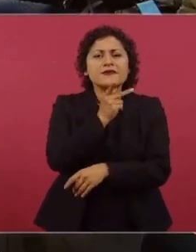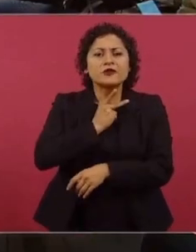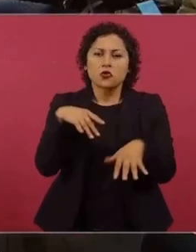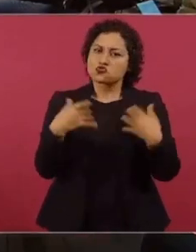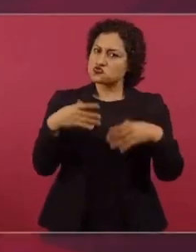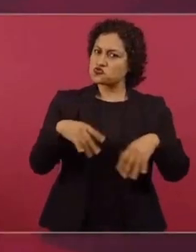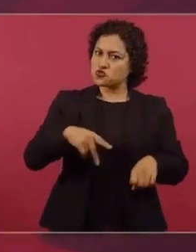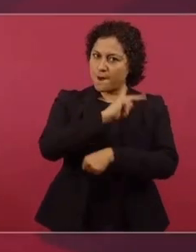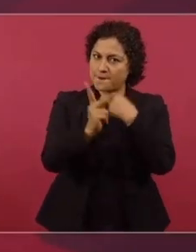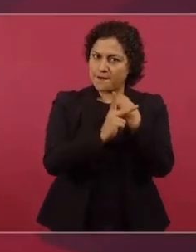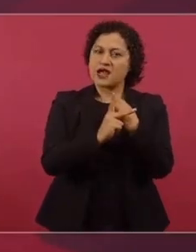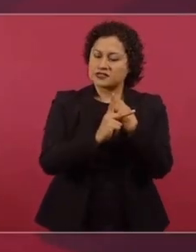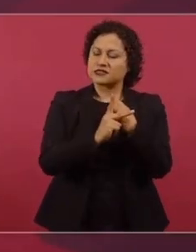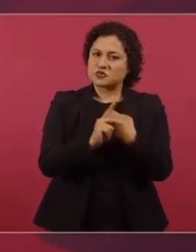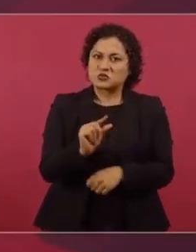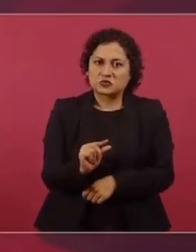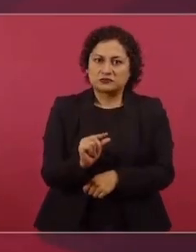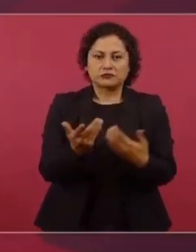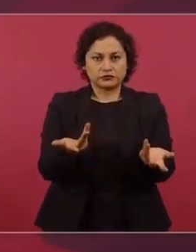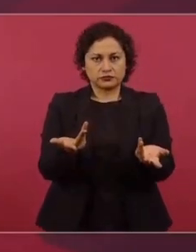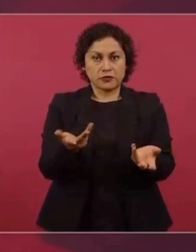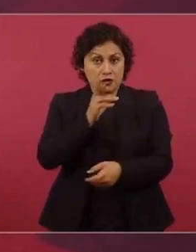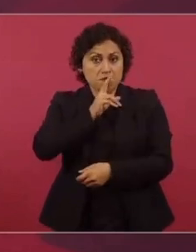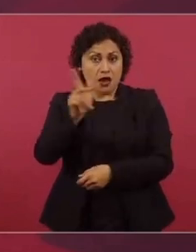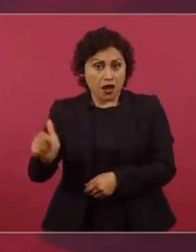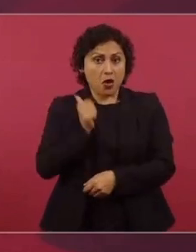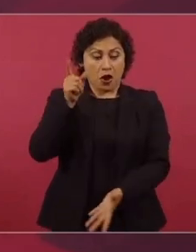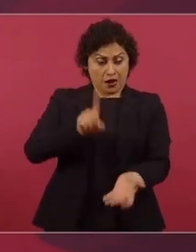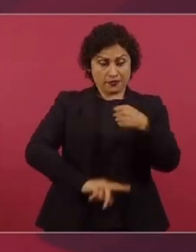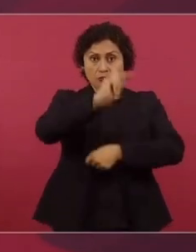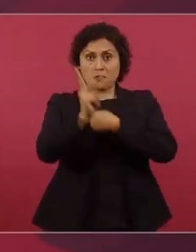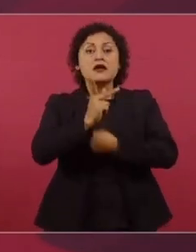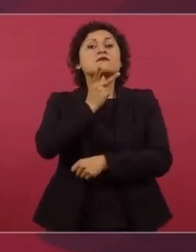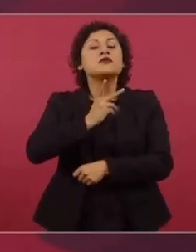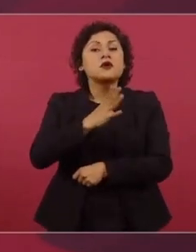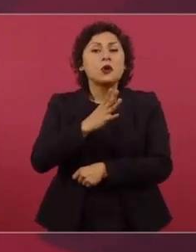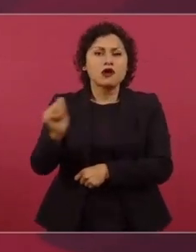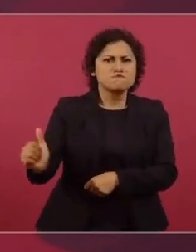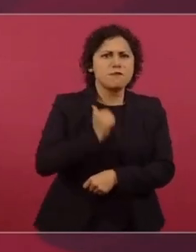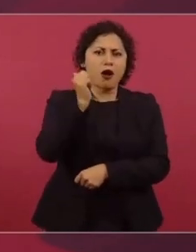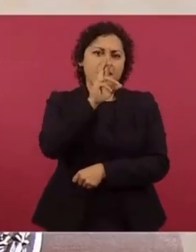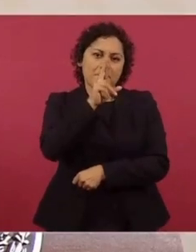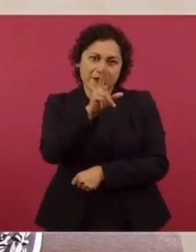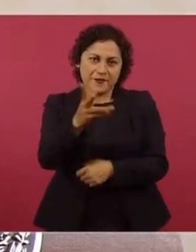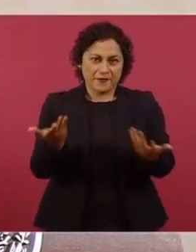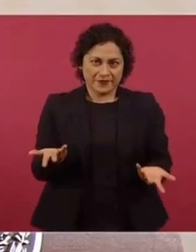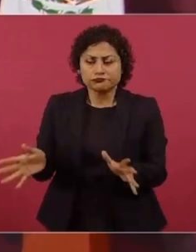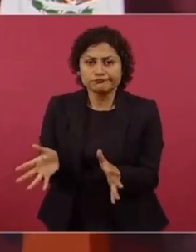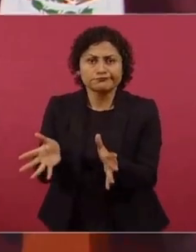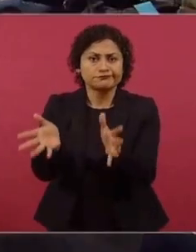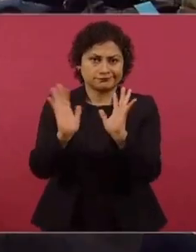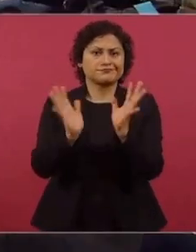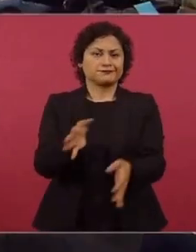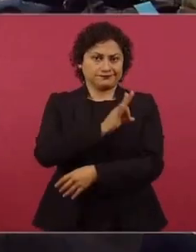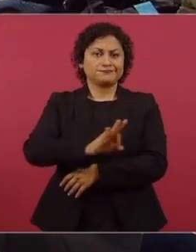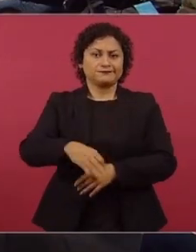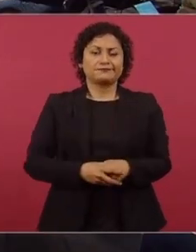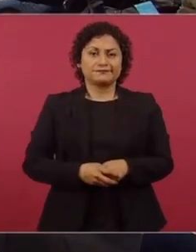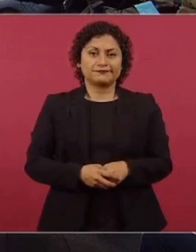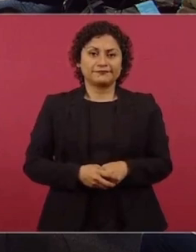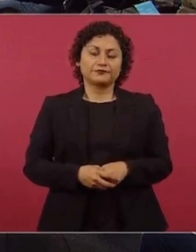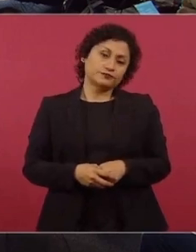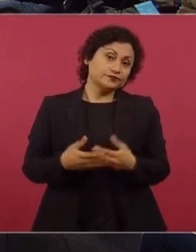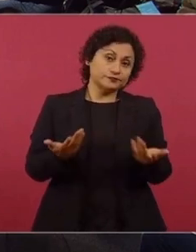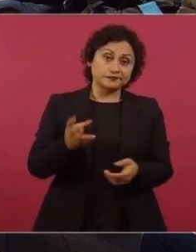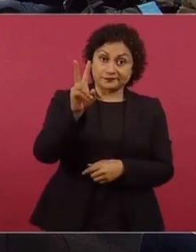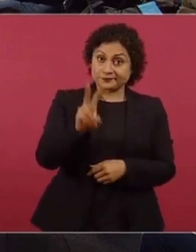garantizamos nuestro consumo interno y garantizamos que no haya aumento en los precios de los combustibles. Es importante la